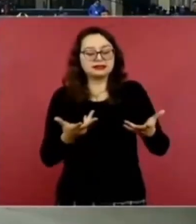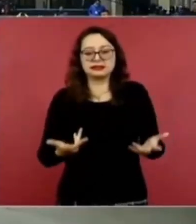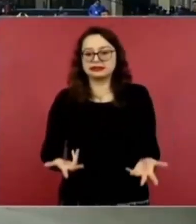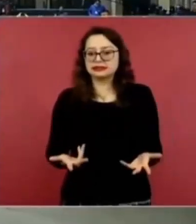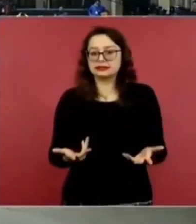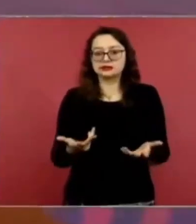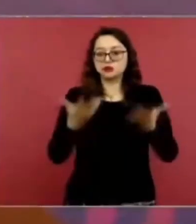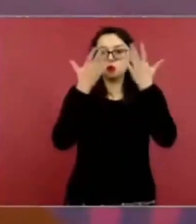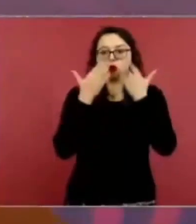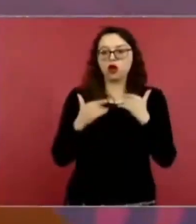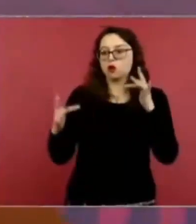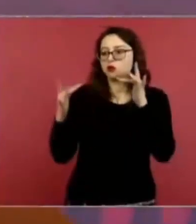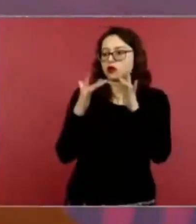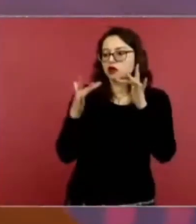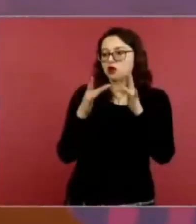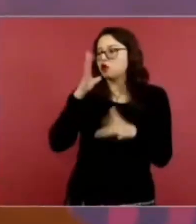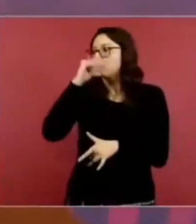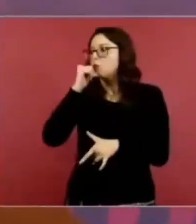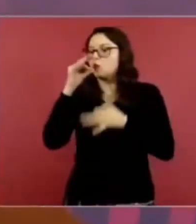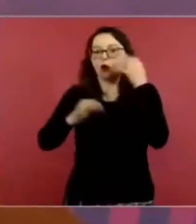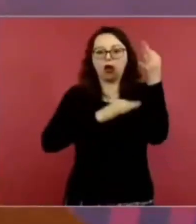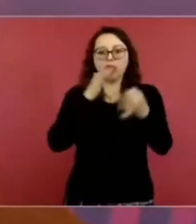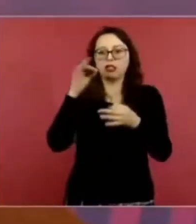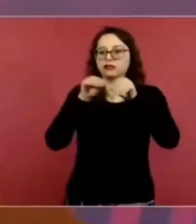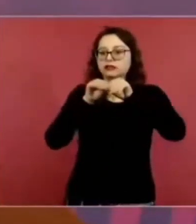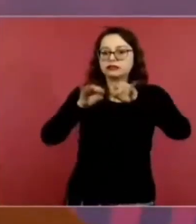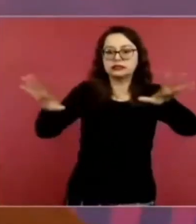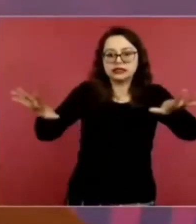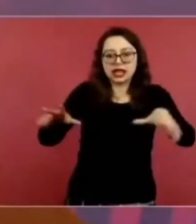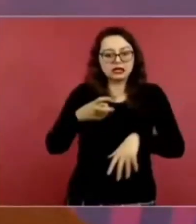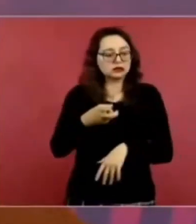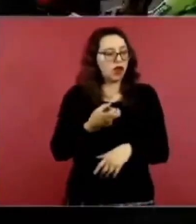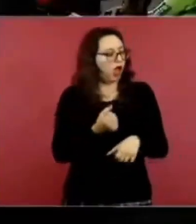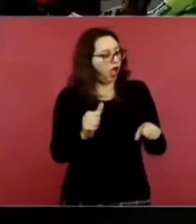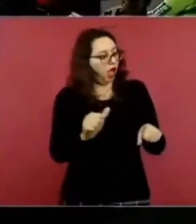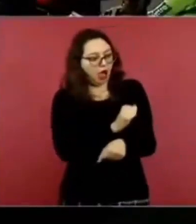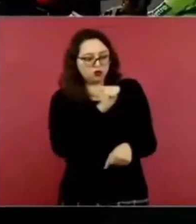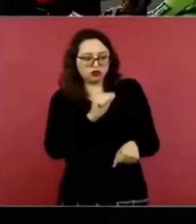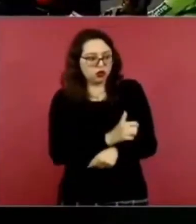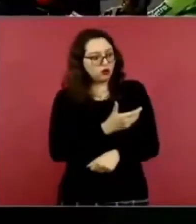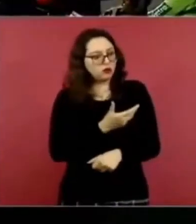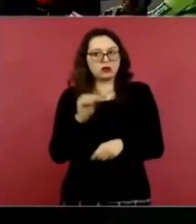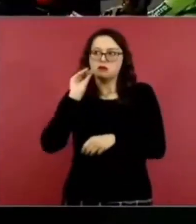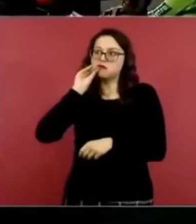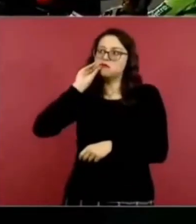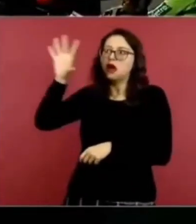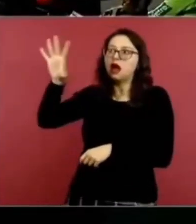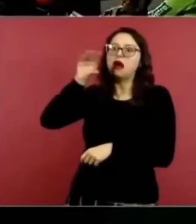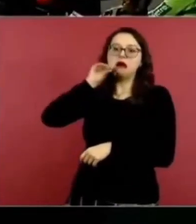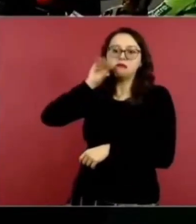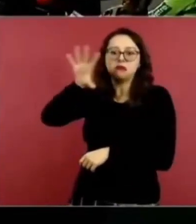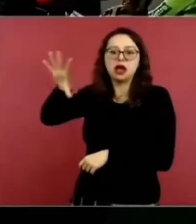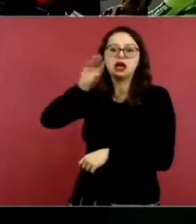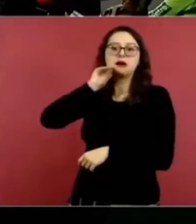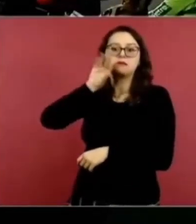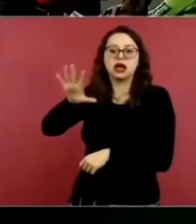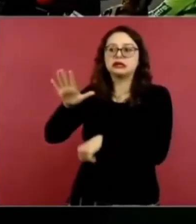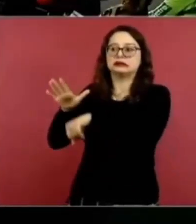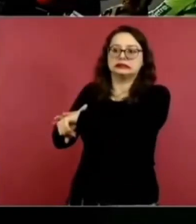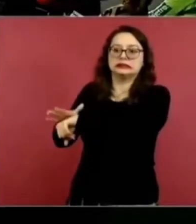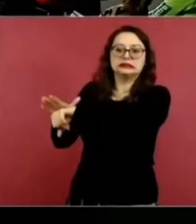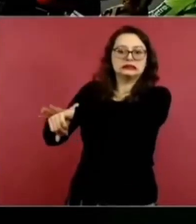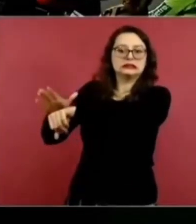comunicación. Por eso, nuestro